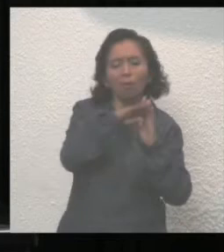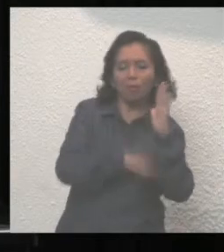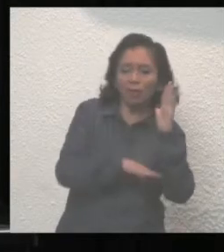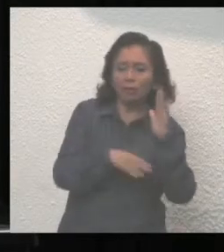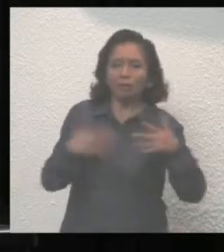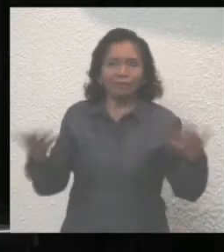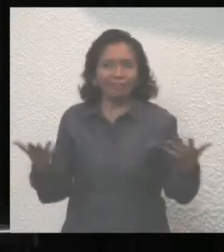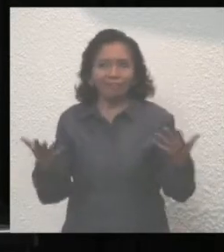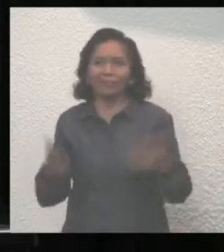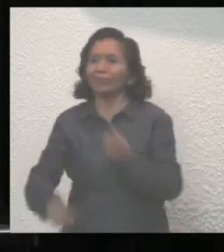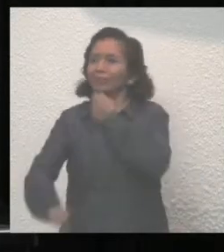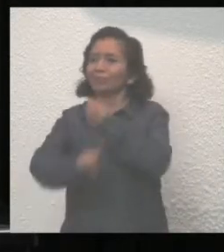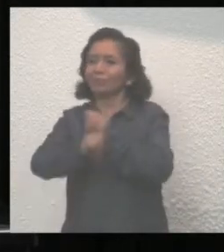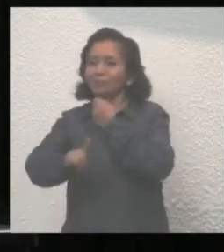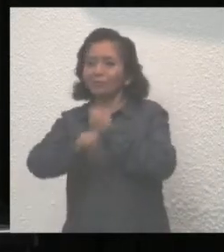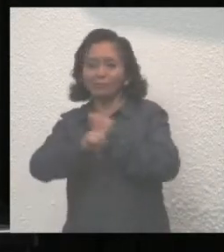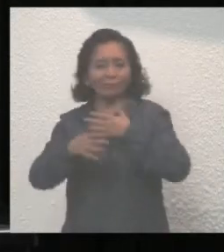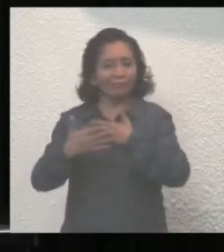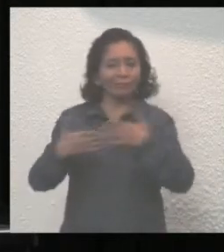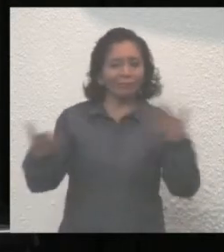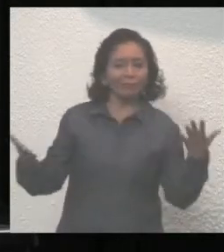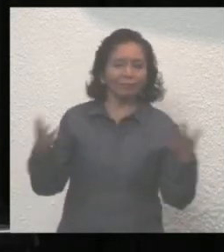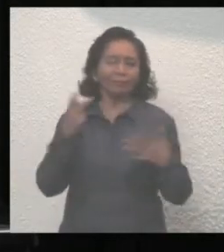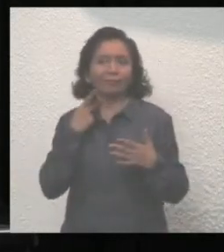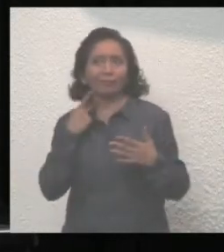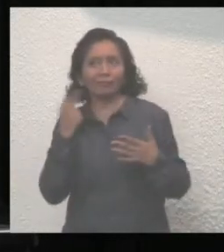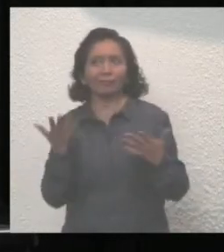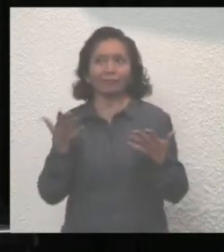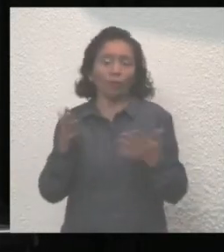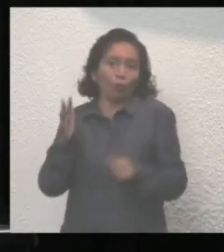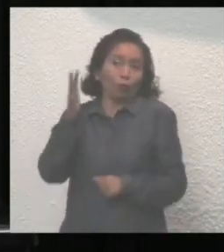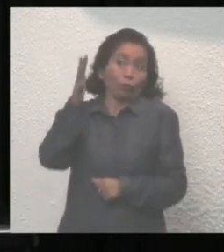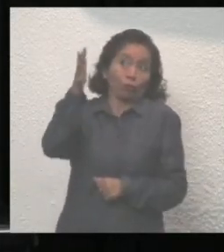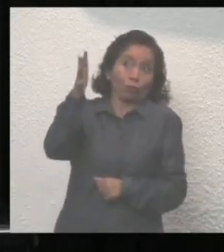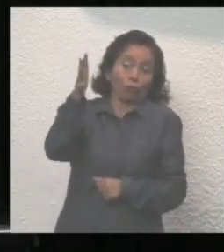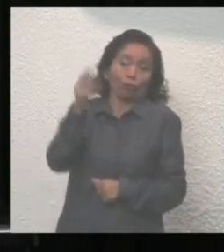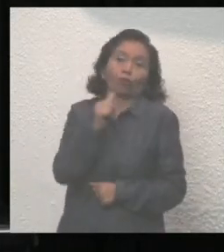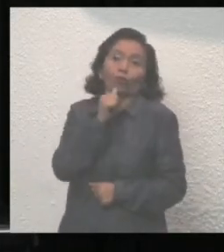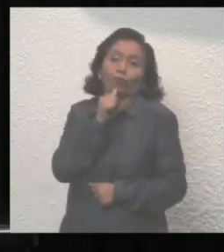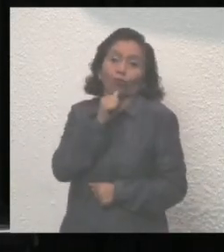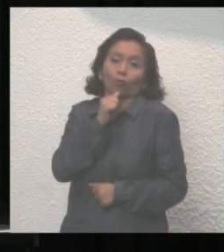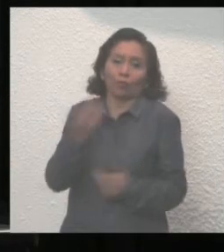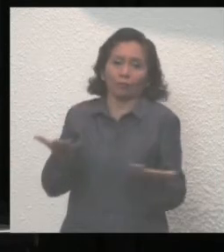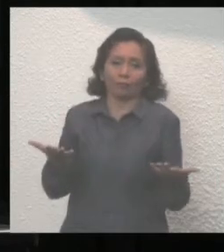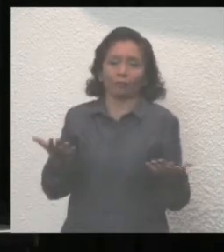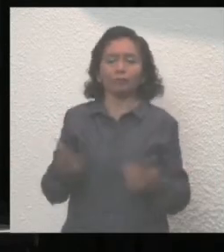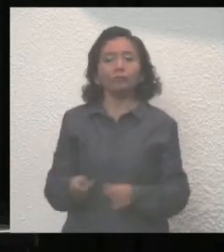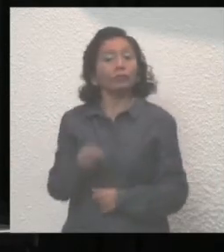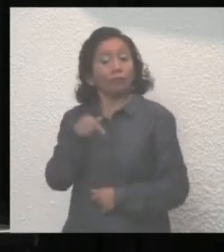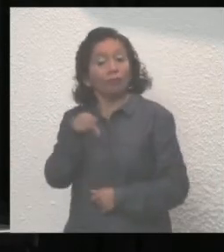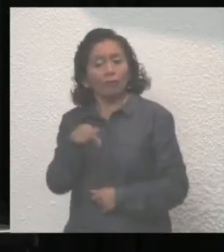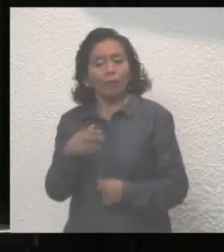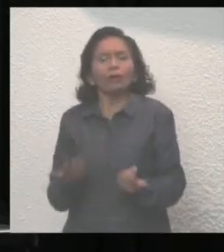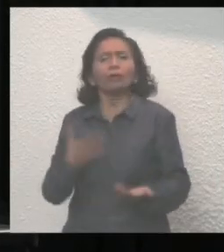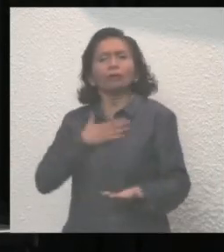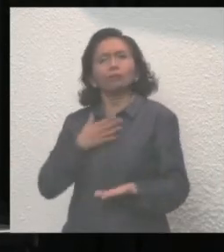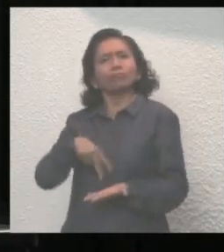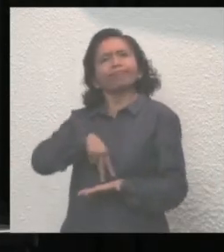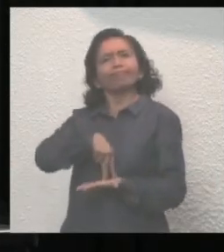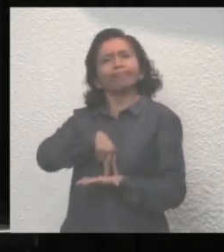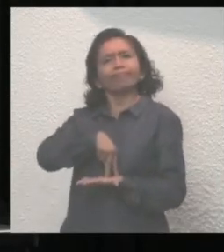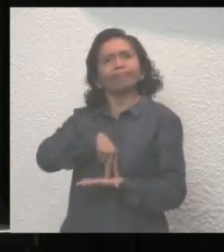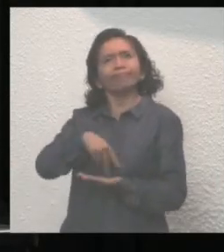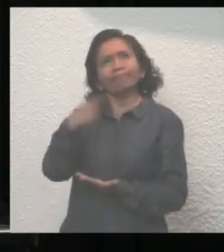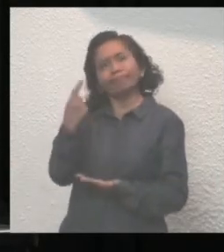allá de coyunturas electorales o de futuros que aún no llegan. Y aquí me detengo para hacer un